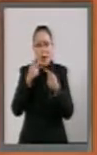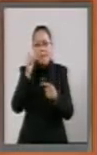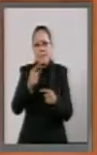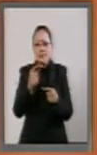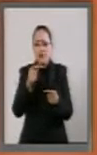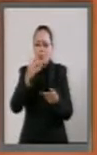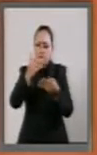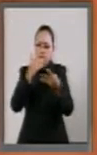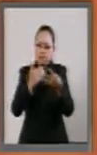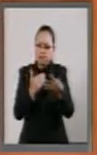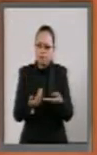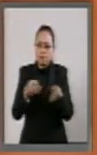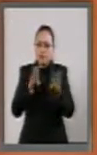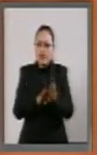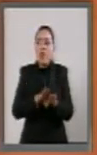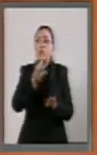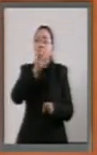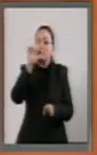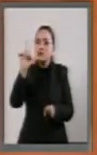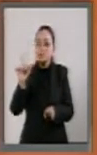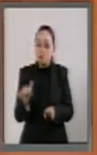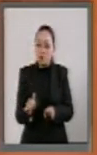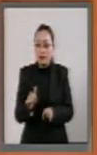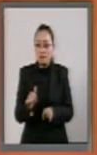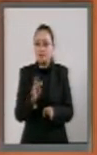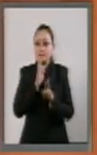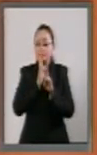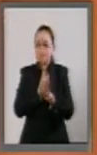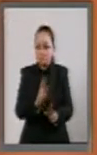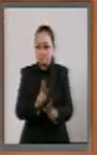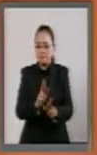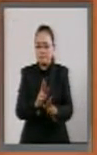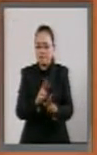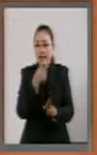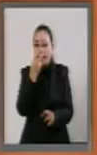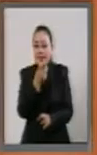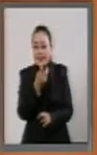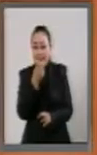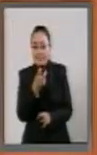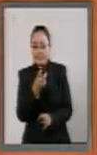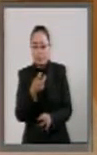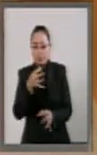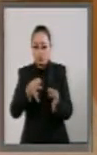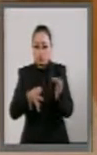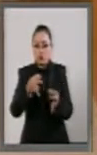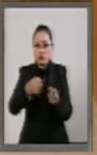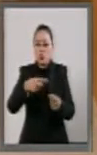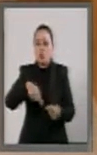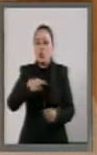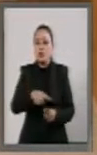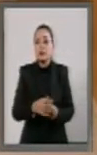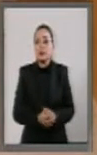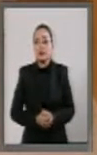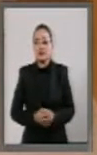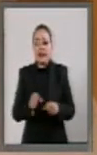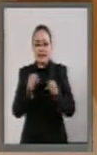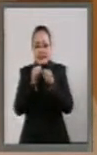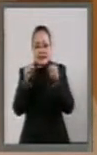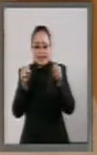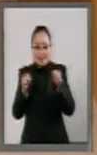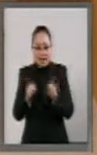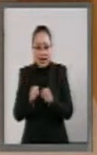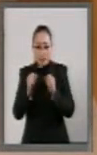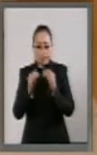instrucción y poder tener una resolución de este tribunal. Una sala superior